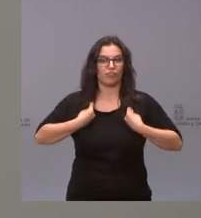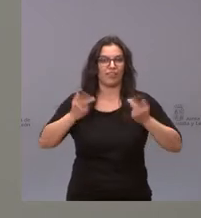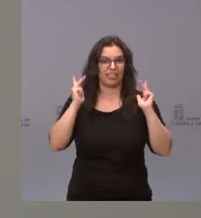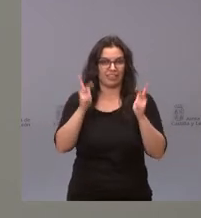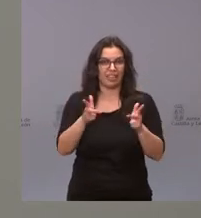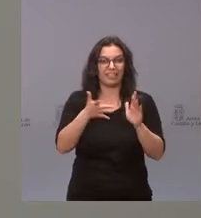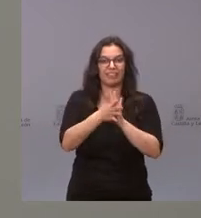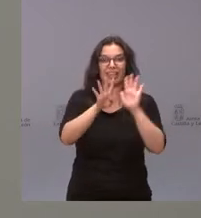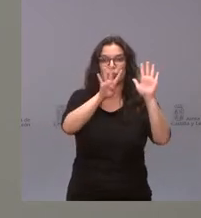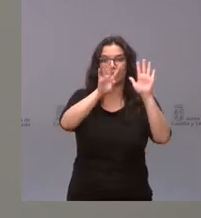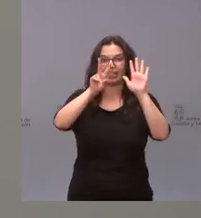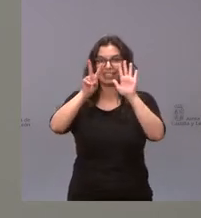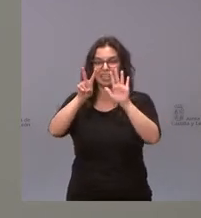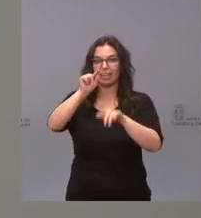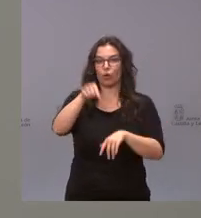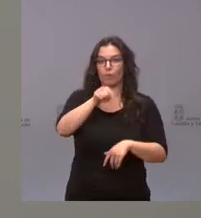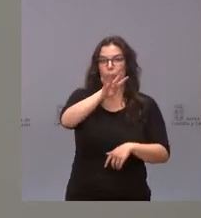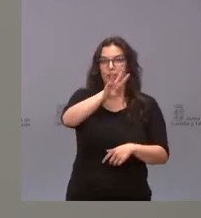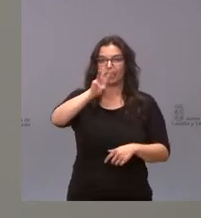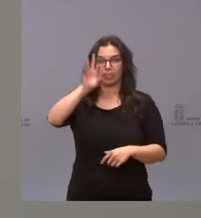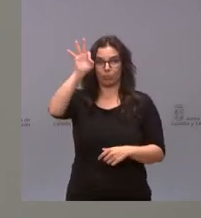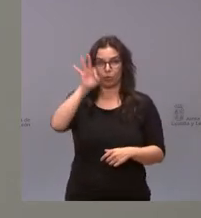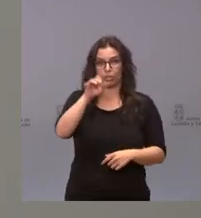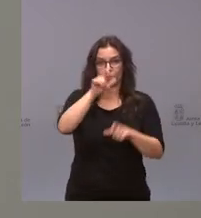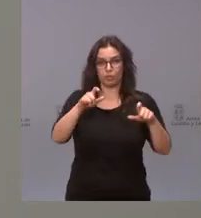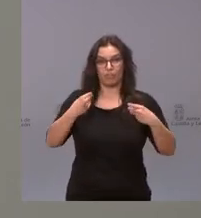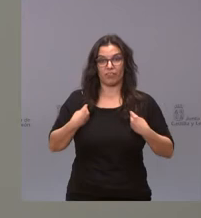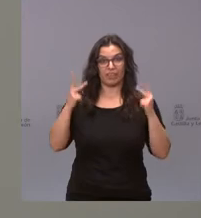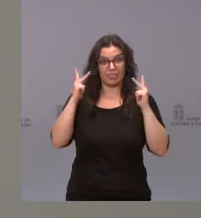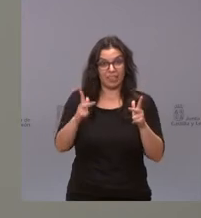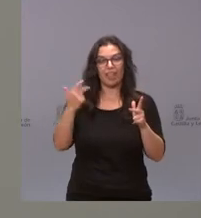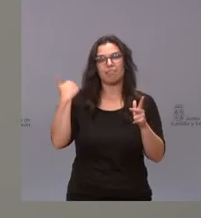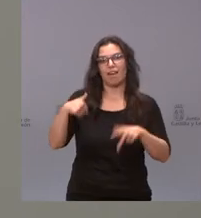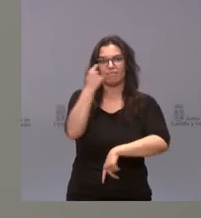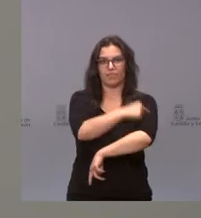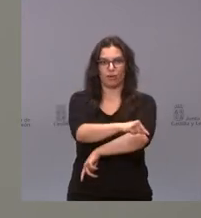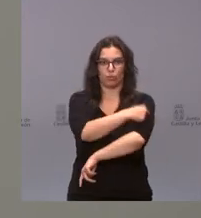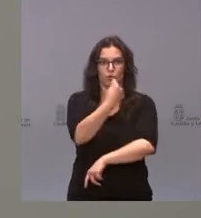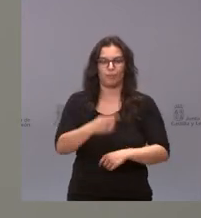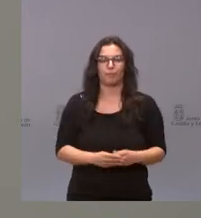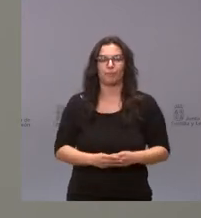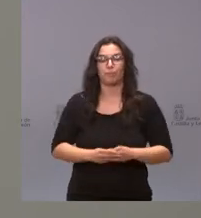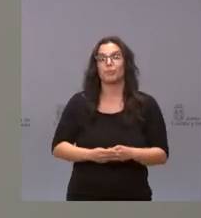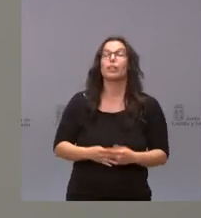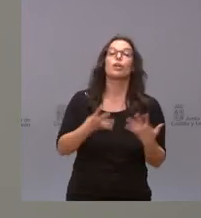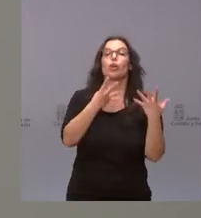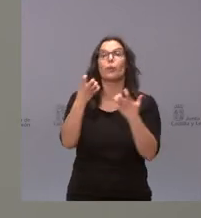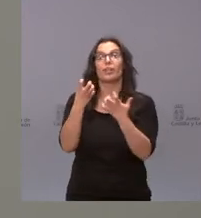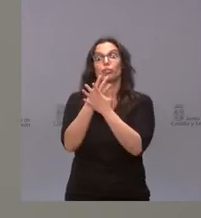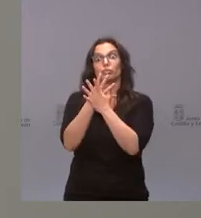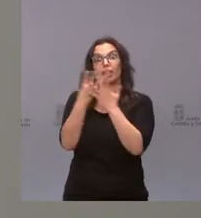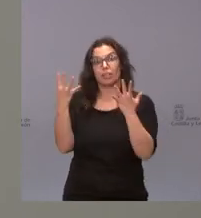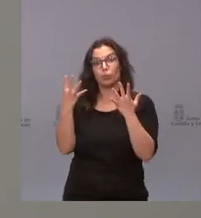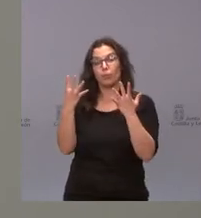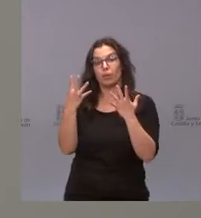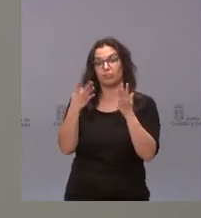97,43% de los residentes ya están vacunados. Ha habido 919, un